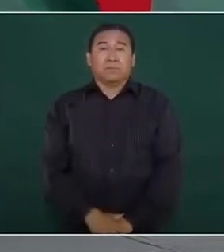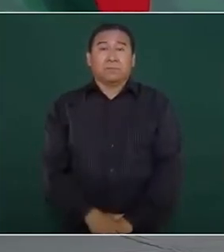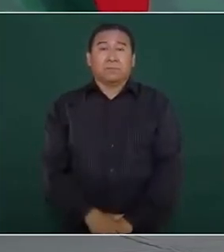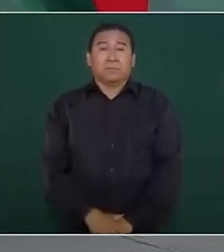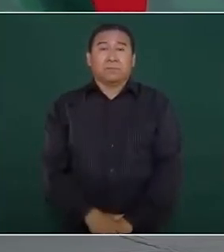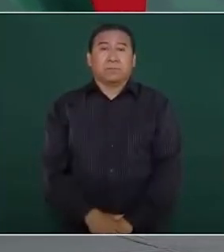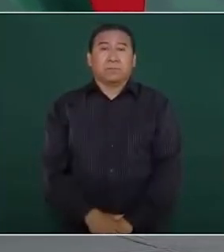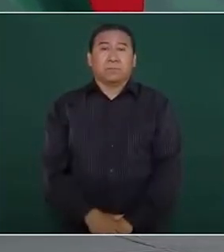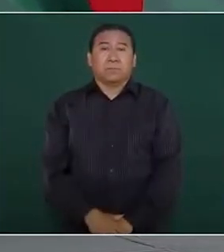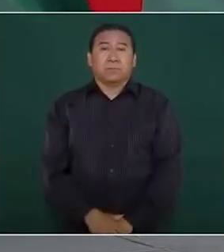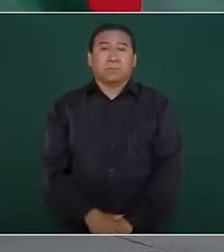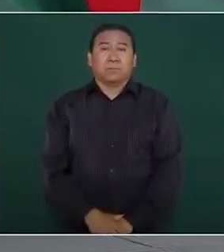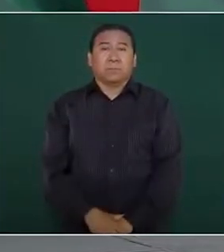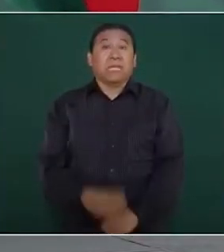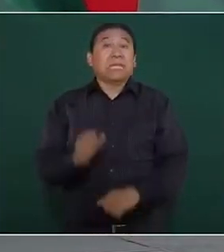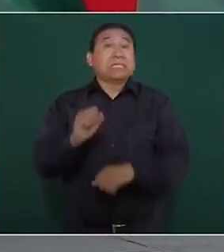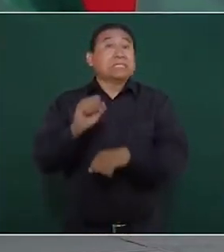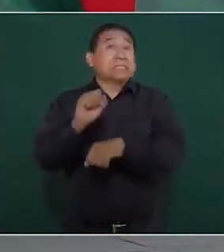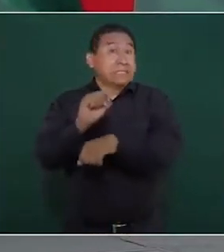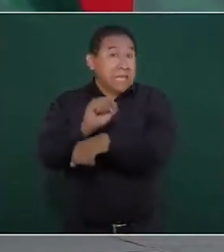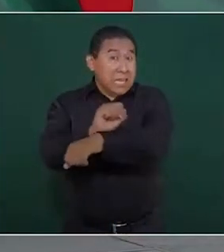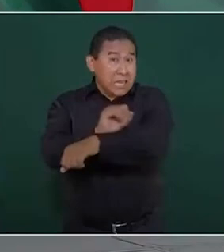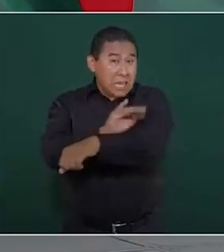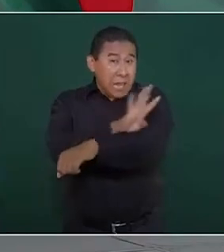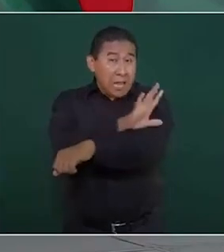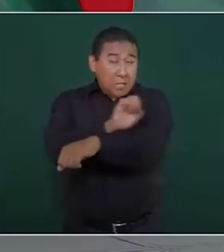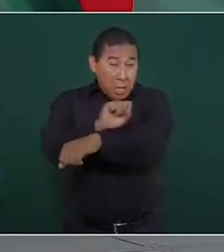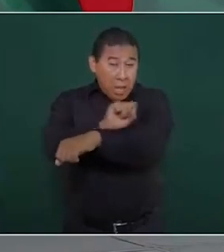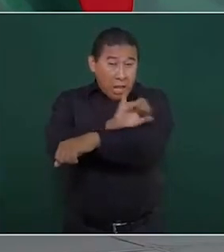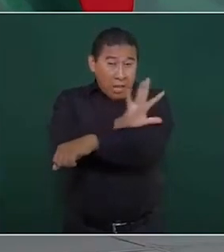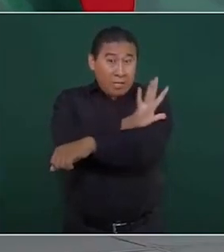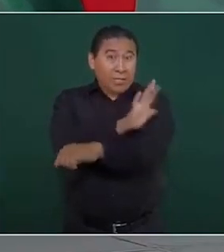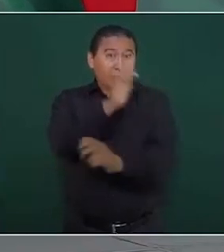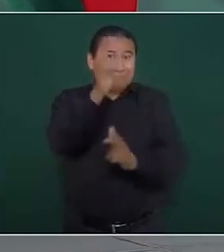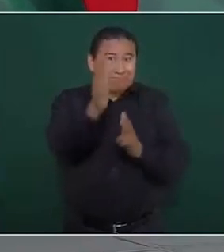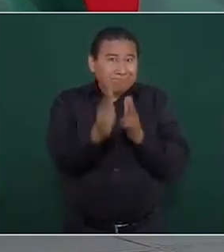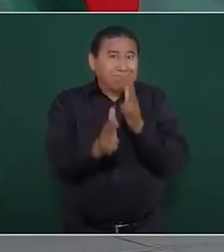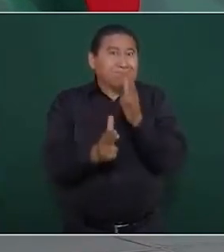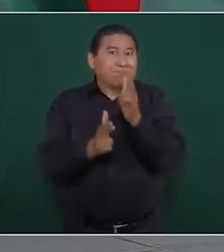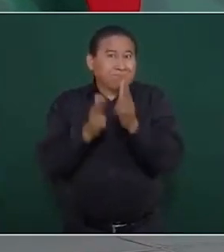es eléctrico, del tren